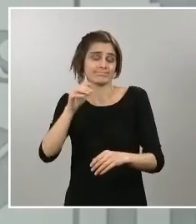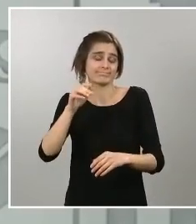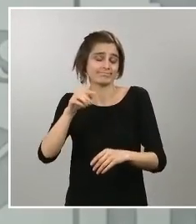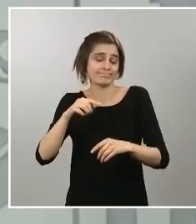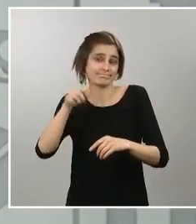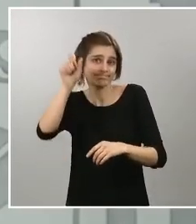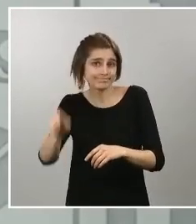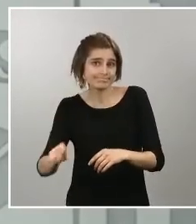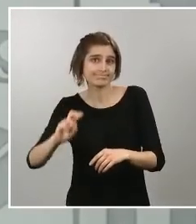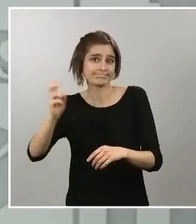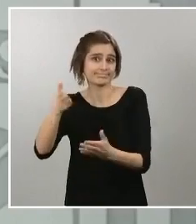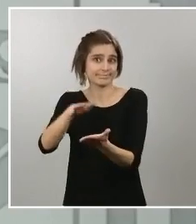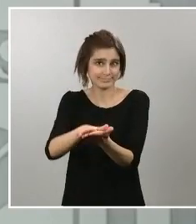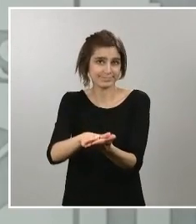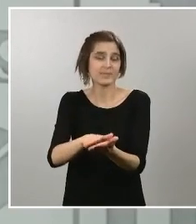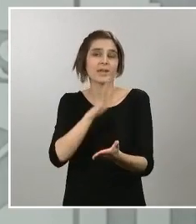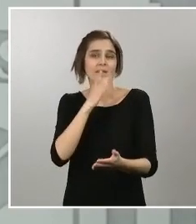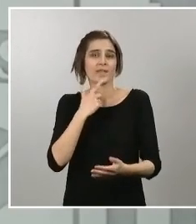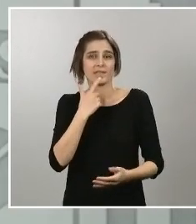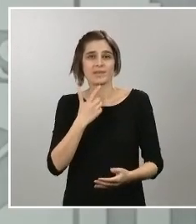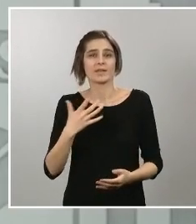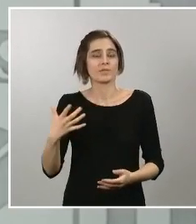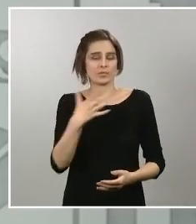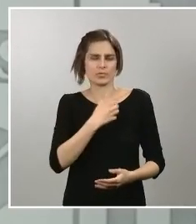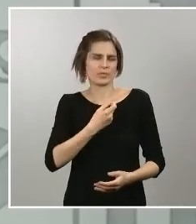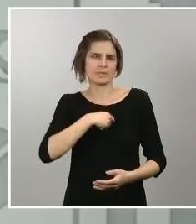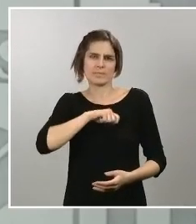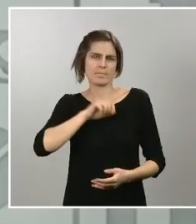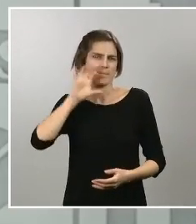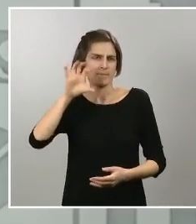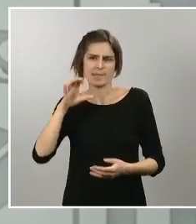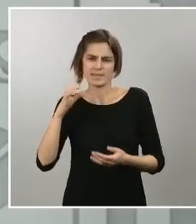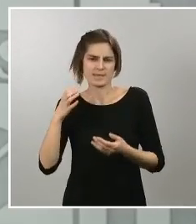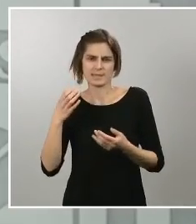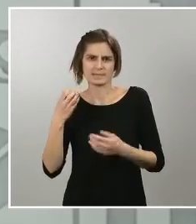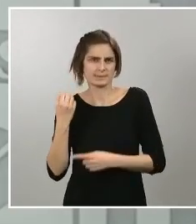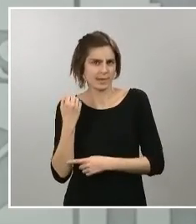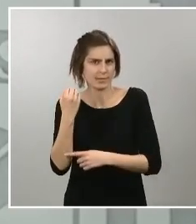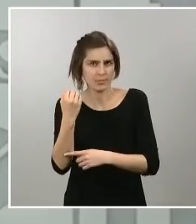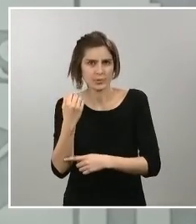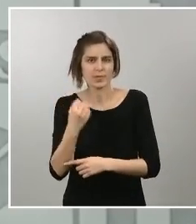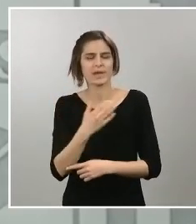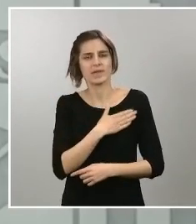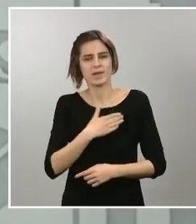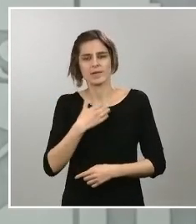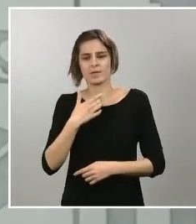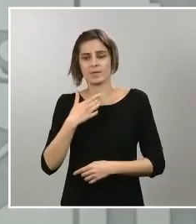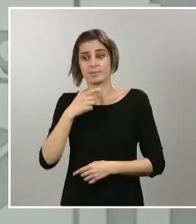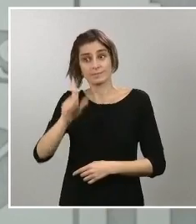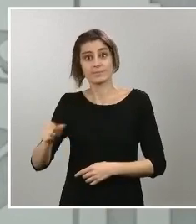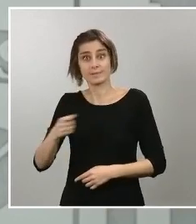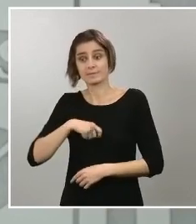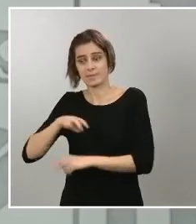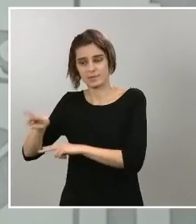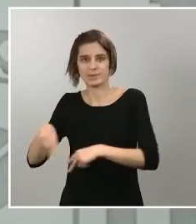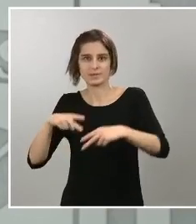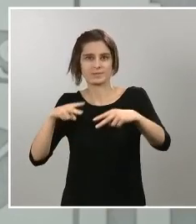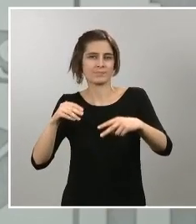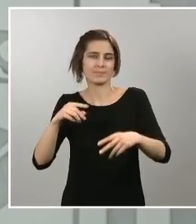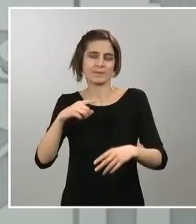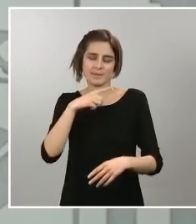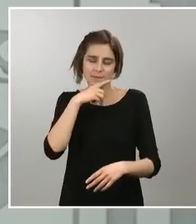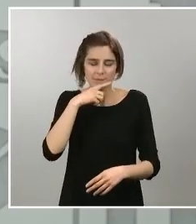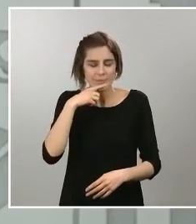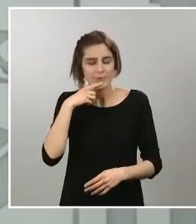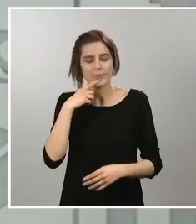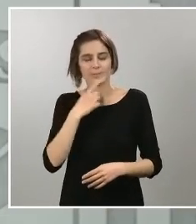transmitir el dolor de todos los españoles, el dolor y también el ánimo para que esta situación, para